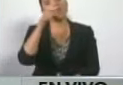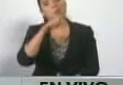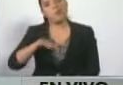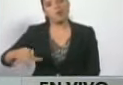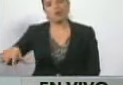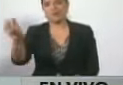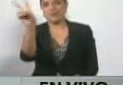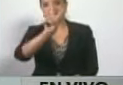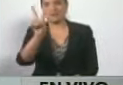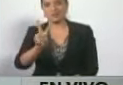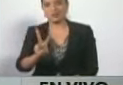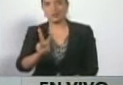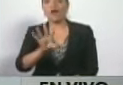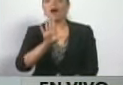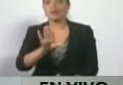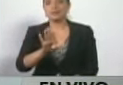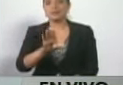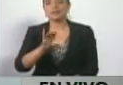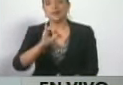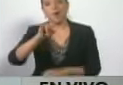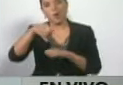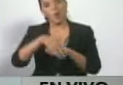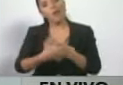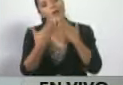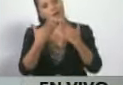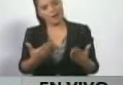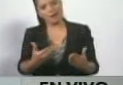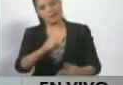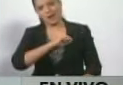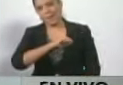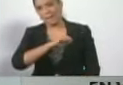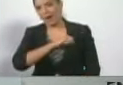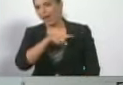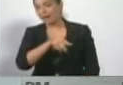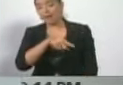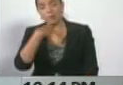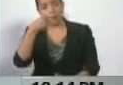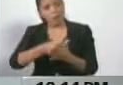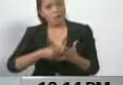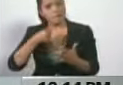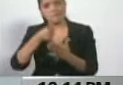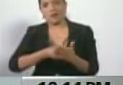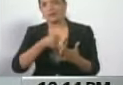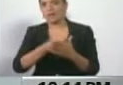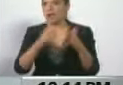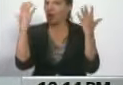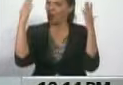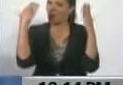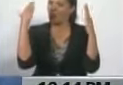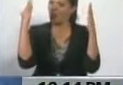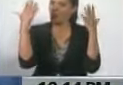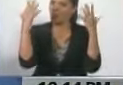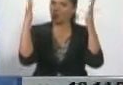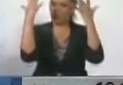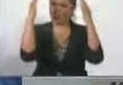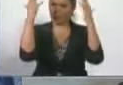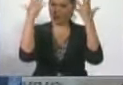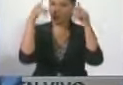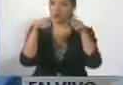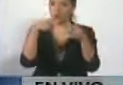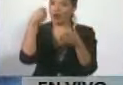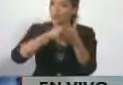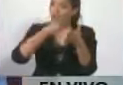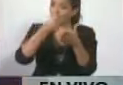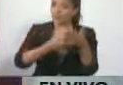Así será Jorge Rodríguez. Gracias camarada por toda esta batalla. Te damos un aplauso por toda esta lucha que estás